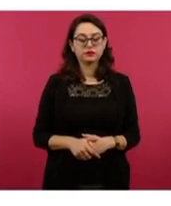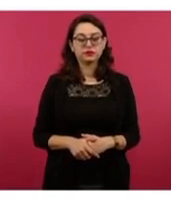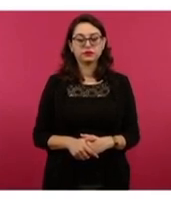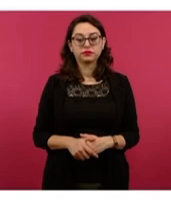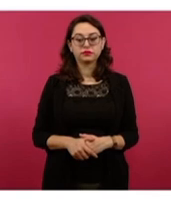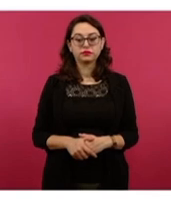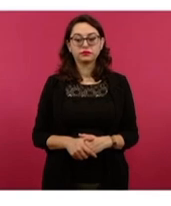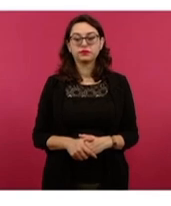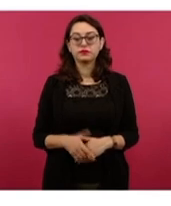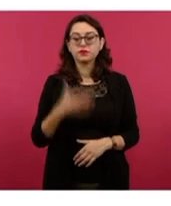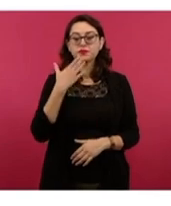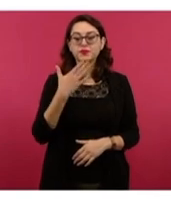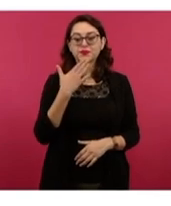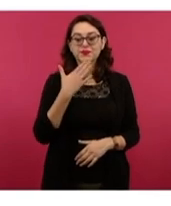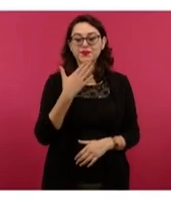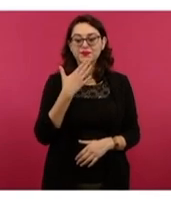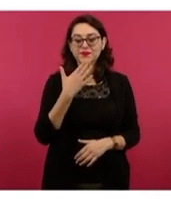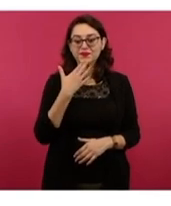Muy bien,